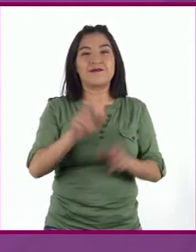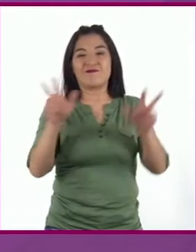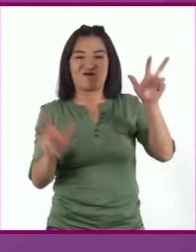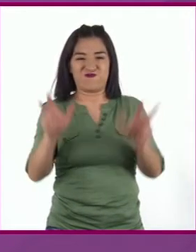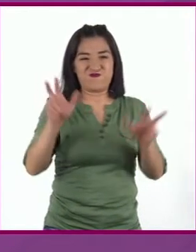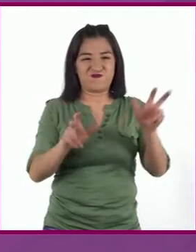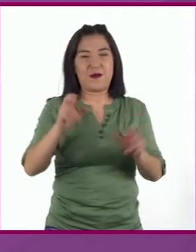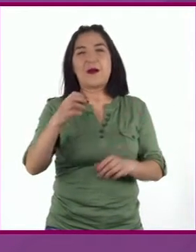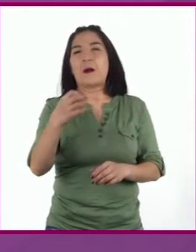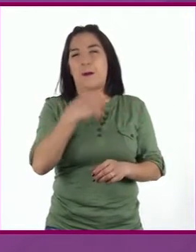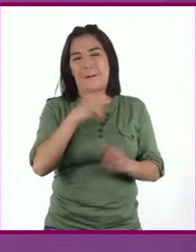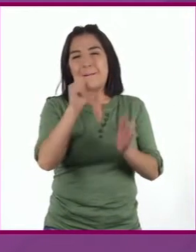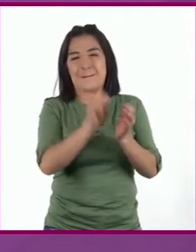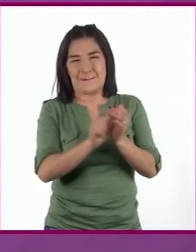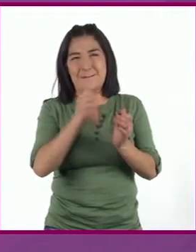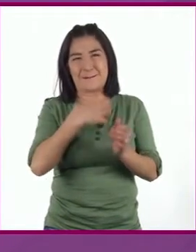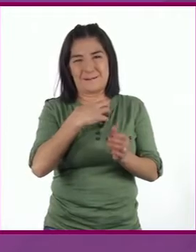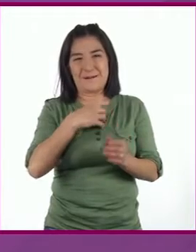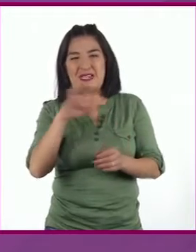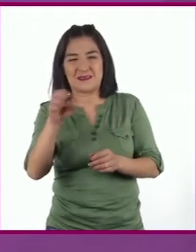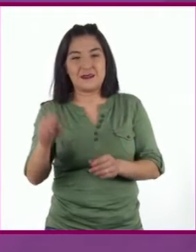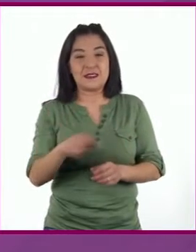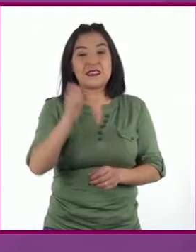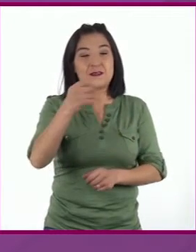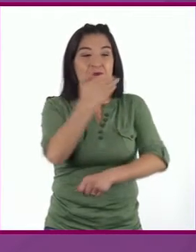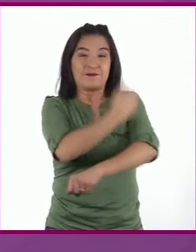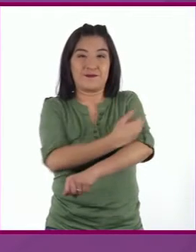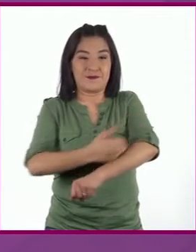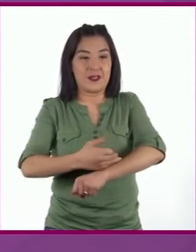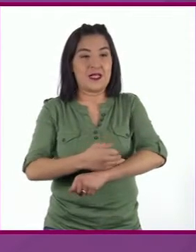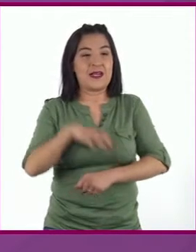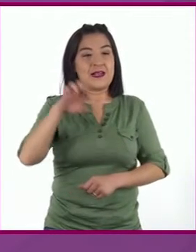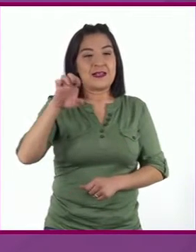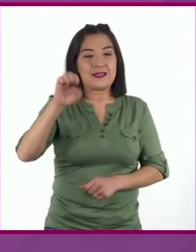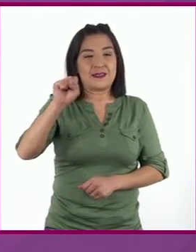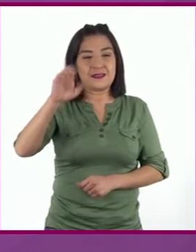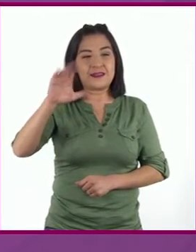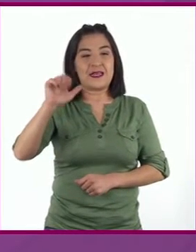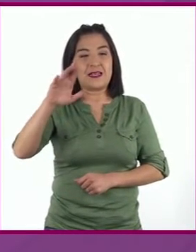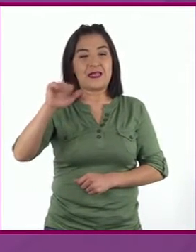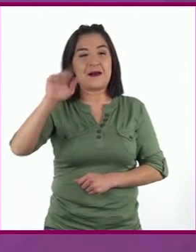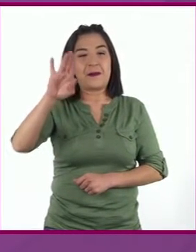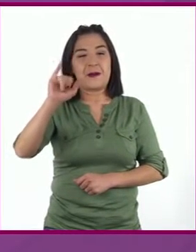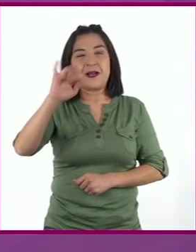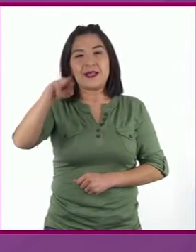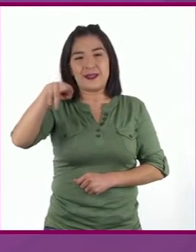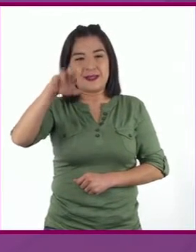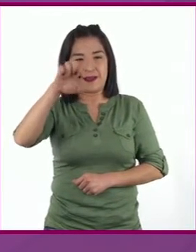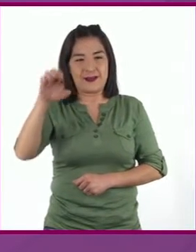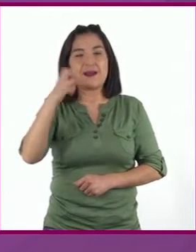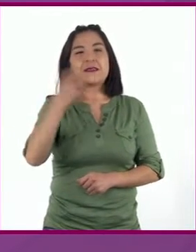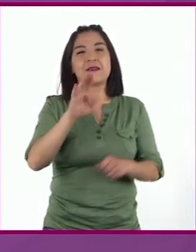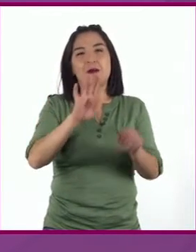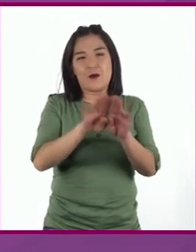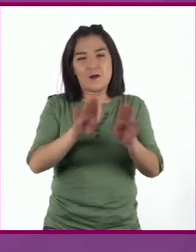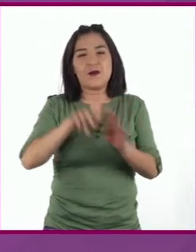escarabajos estercoleros de la subfamilia escarabaenae son un grupo clave para la sustentabilidad de los